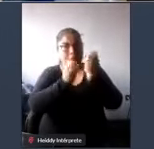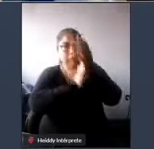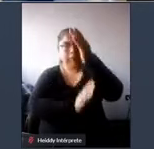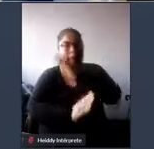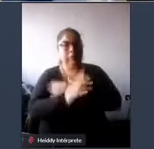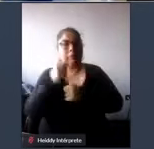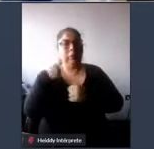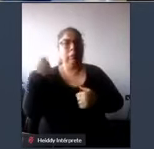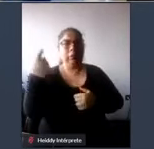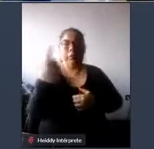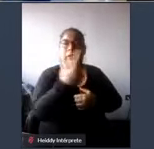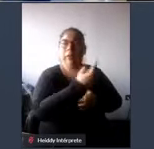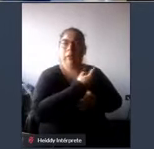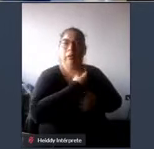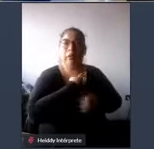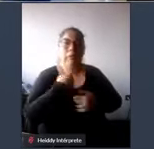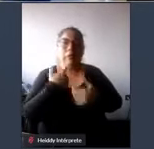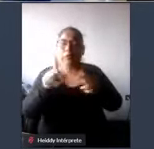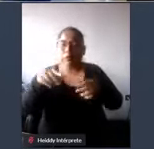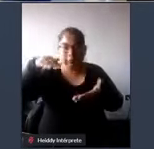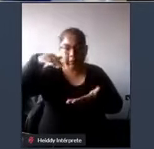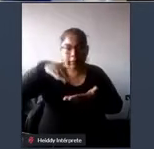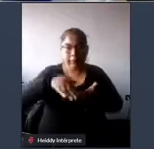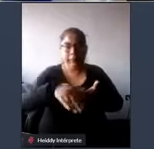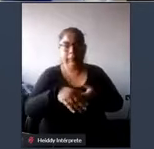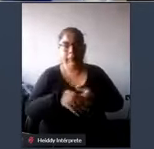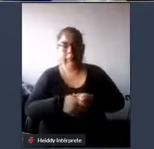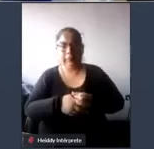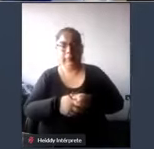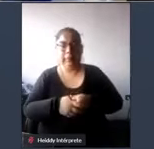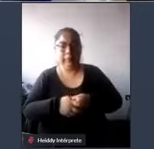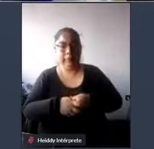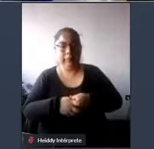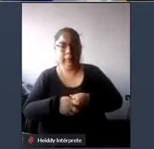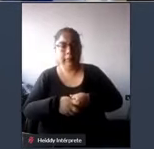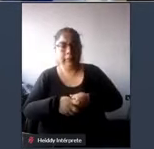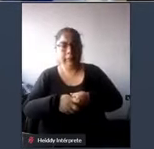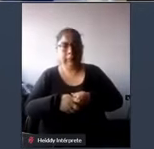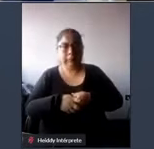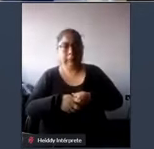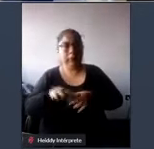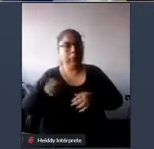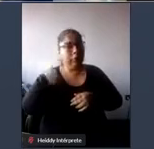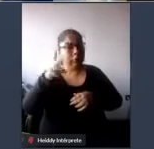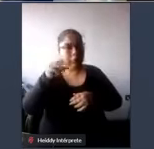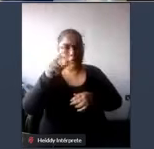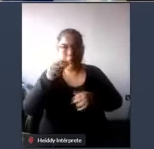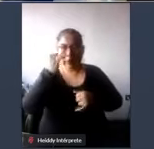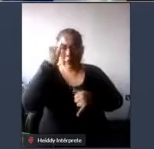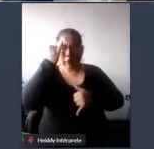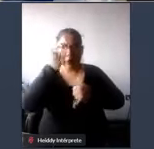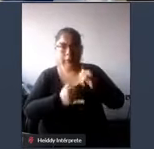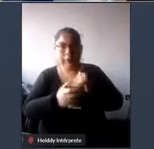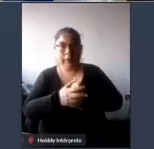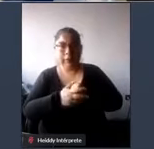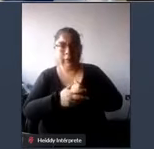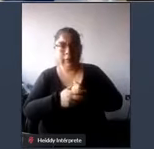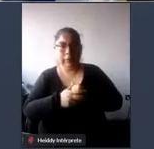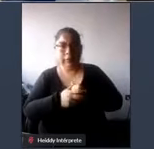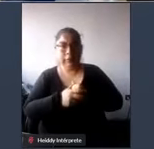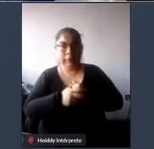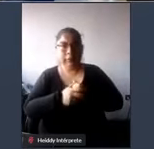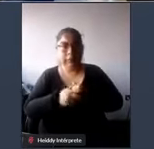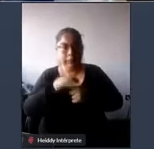para todos los que usaban la vía no se pudo concluir con el con el